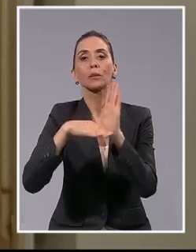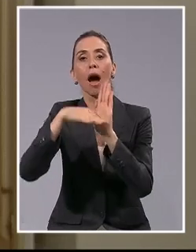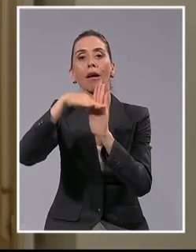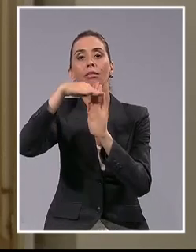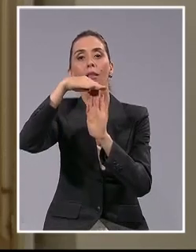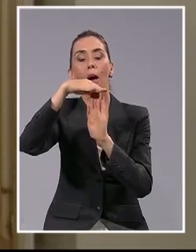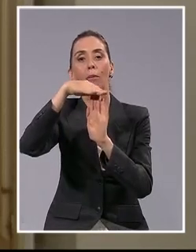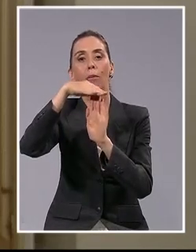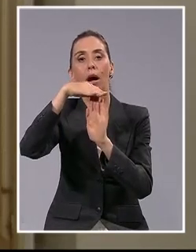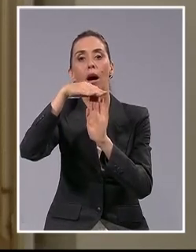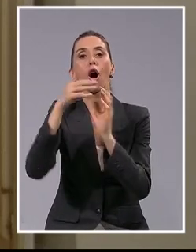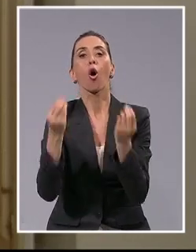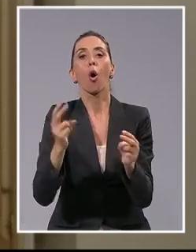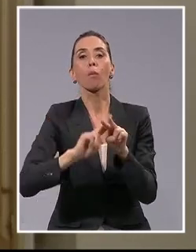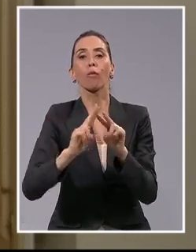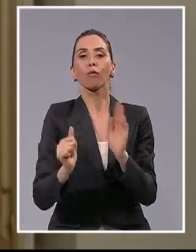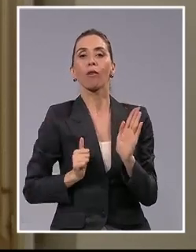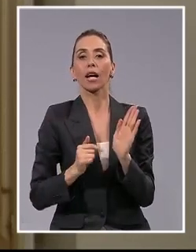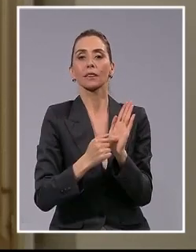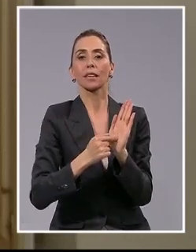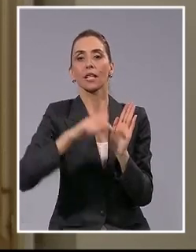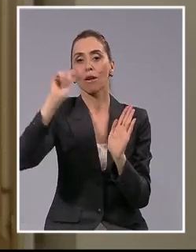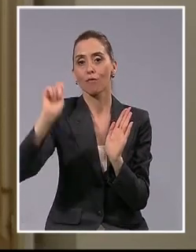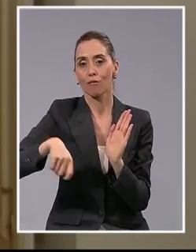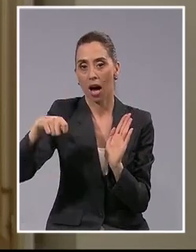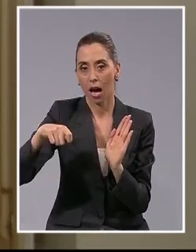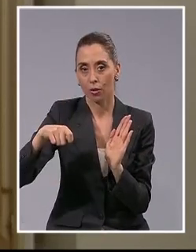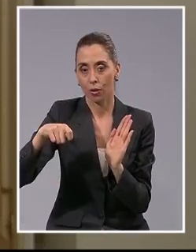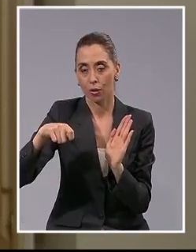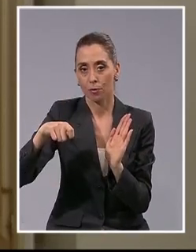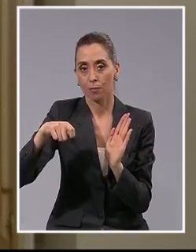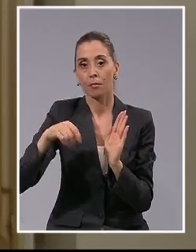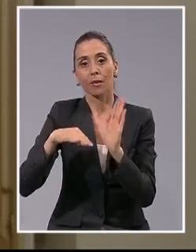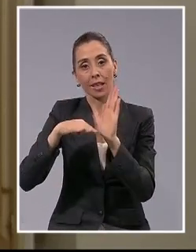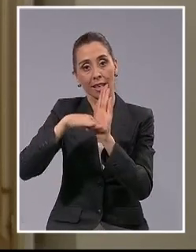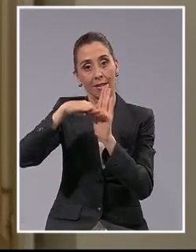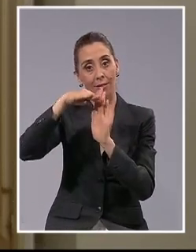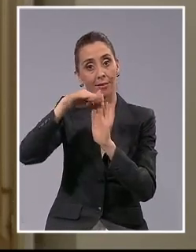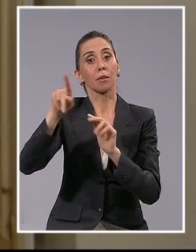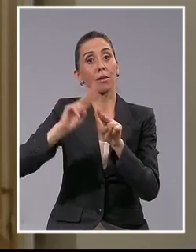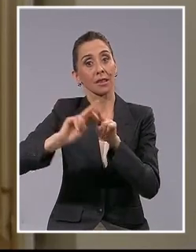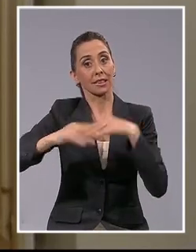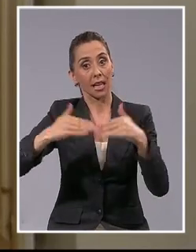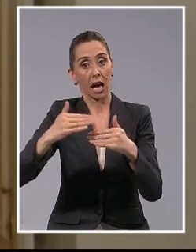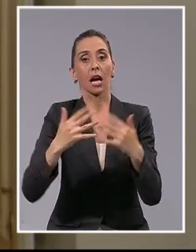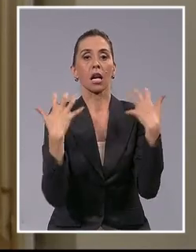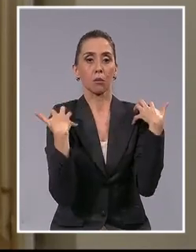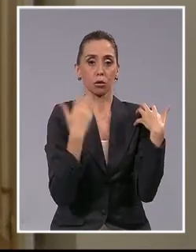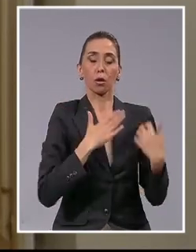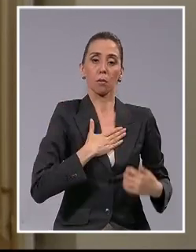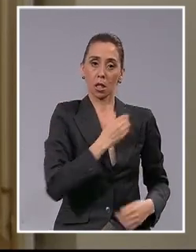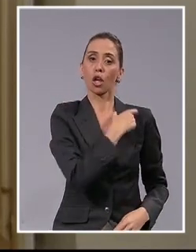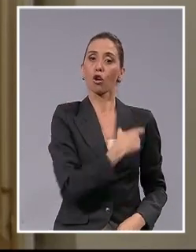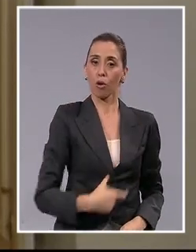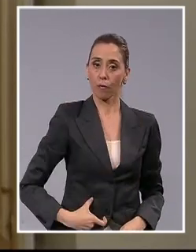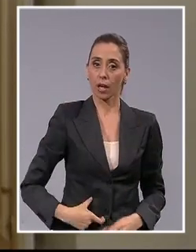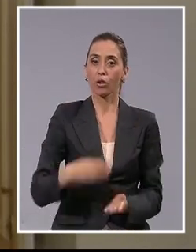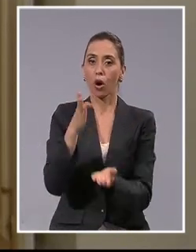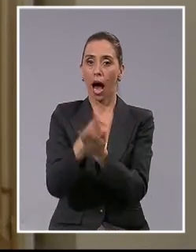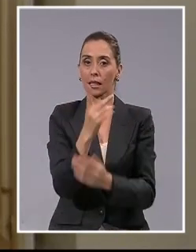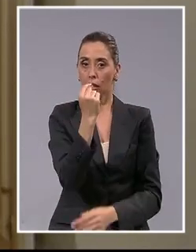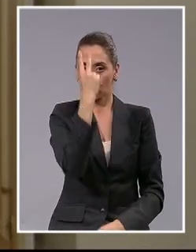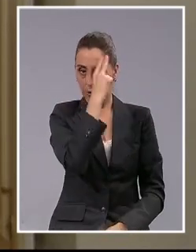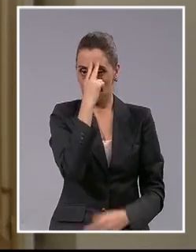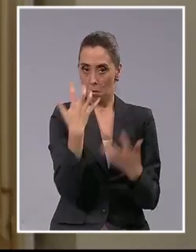en materia de implementación de este fallo las cuales serán responsabilidad de mi gobierno hasta el 11 de